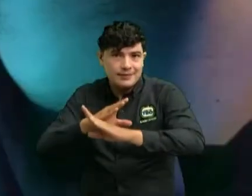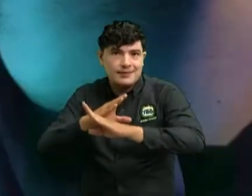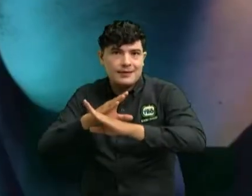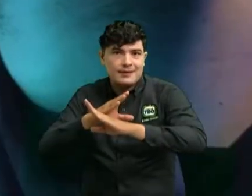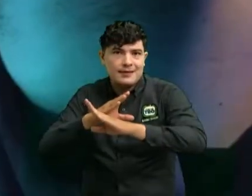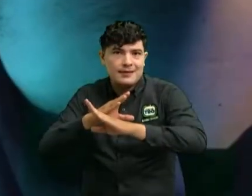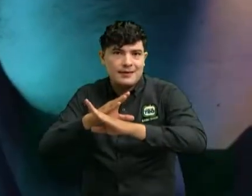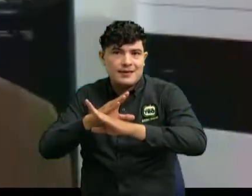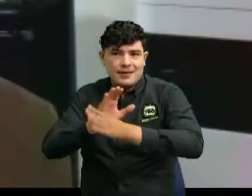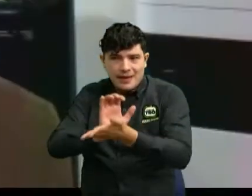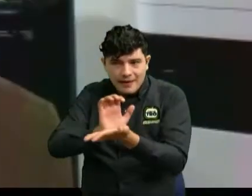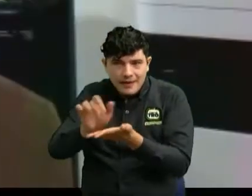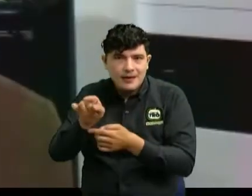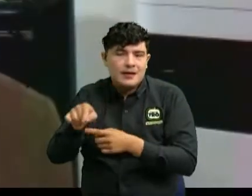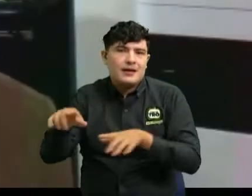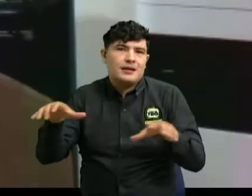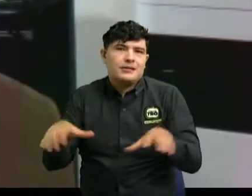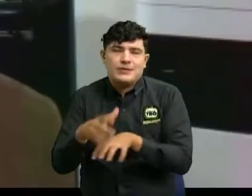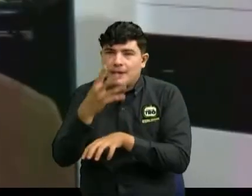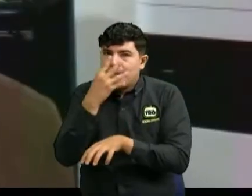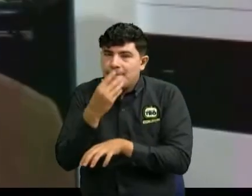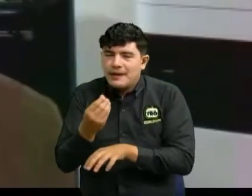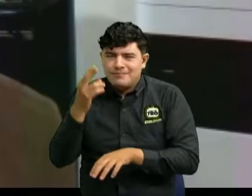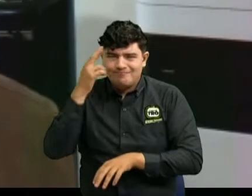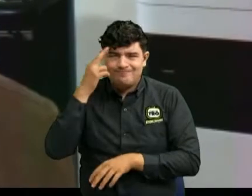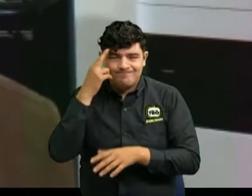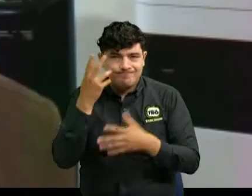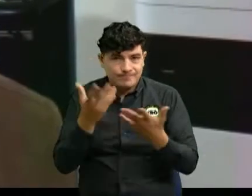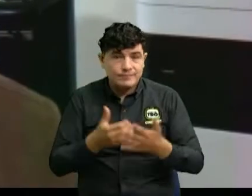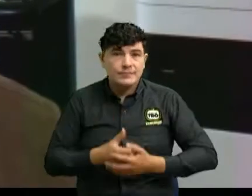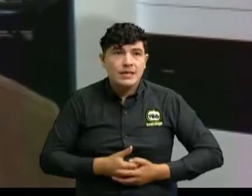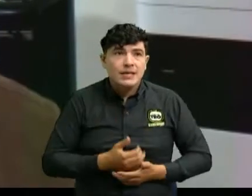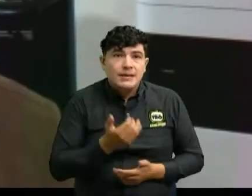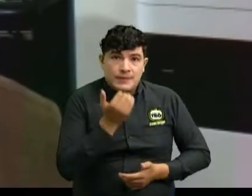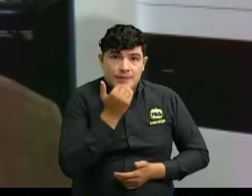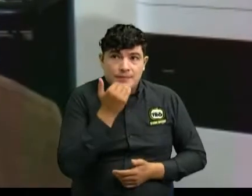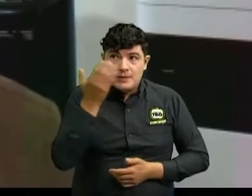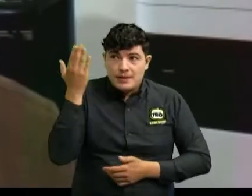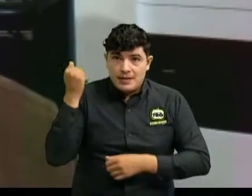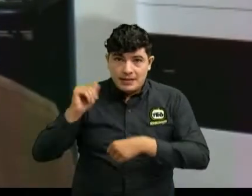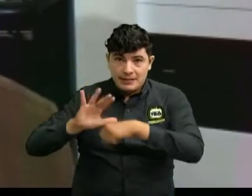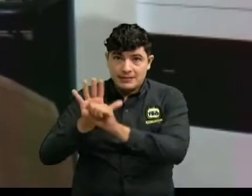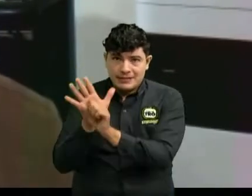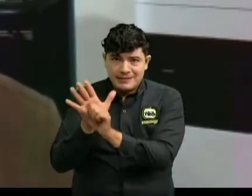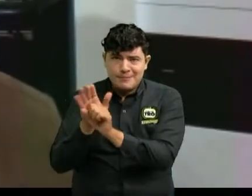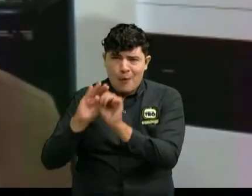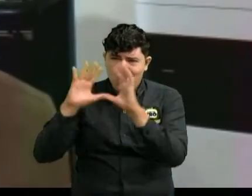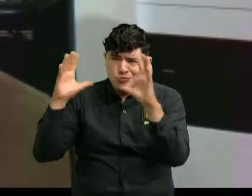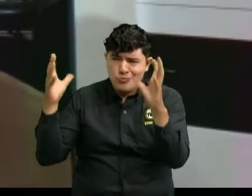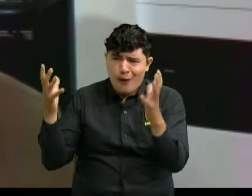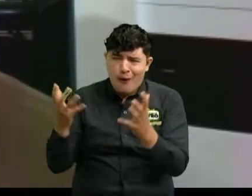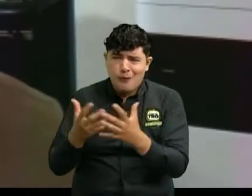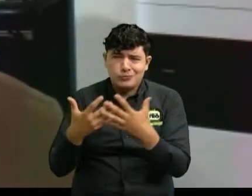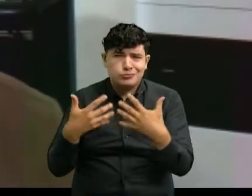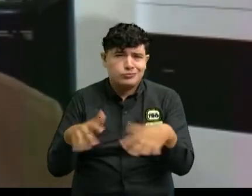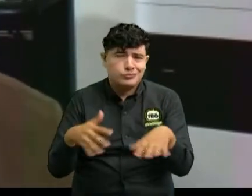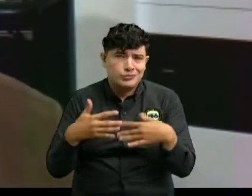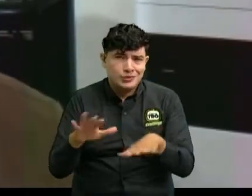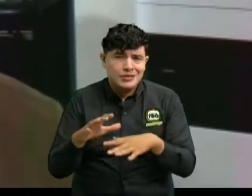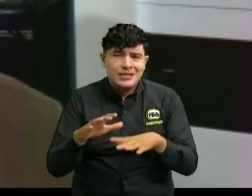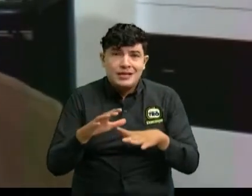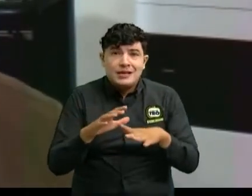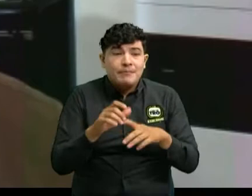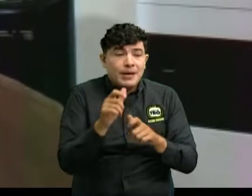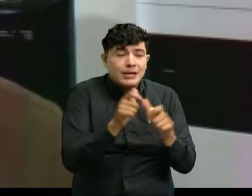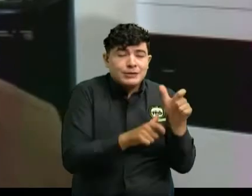de estos delitos. Entonces, por eso es que, por ejemplo, con ocasión de la pandemia en Colombia hubo un crecimiento del